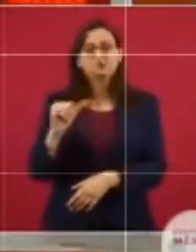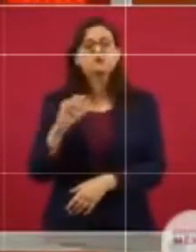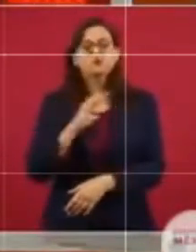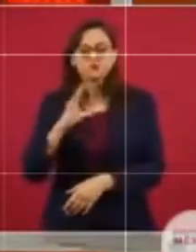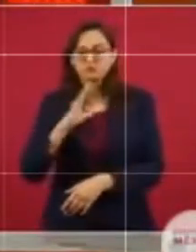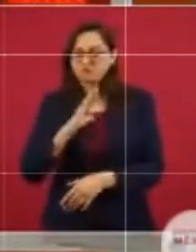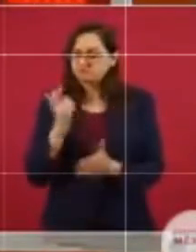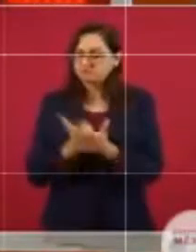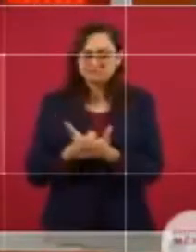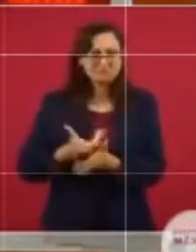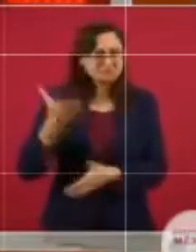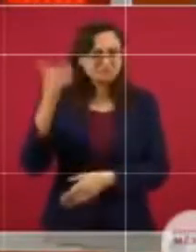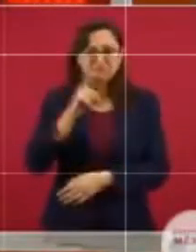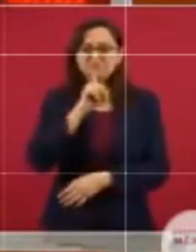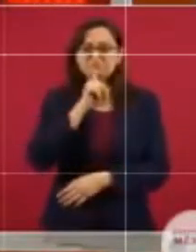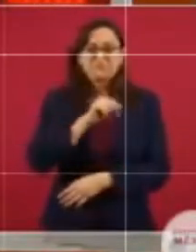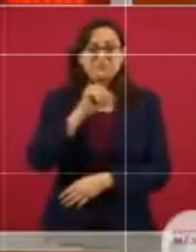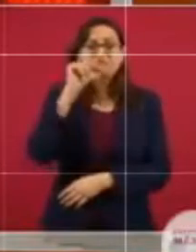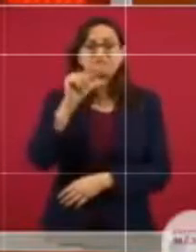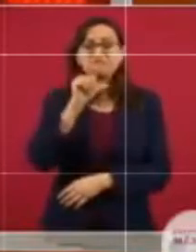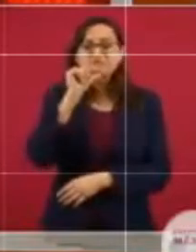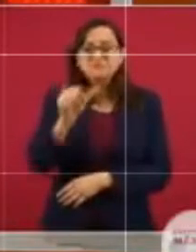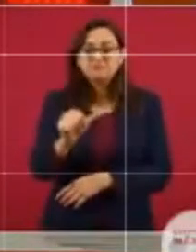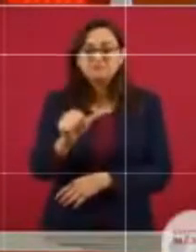Lo único que va a aumentar